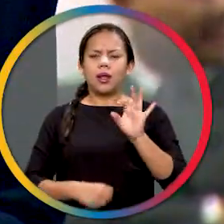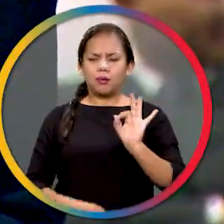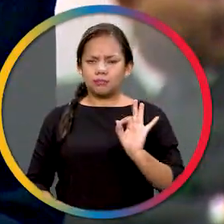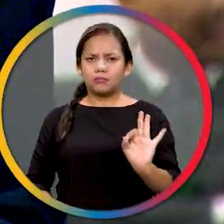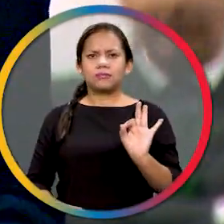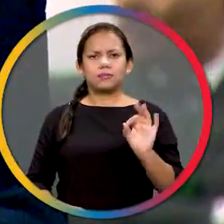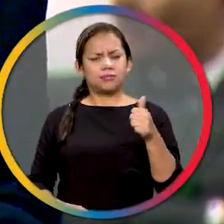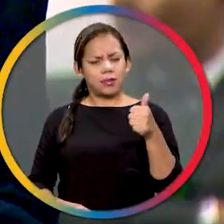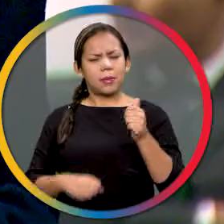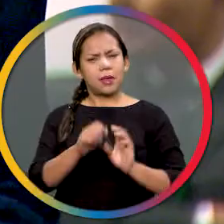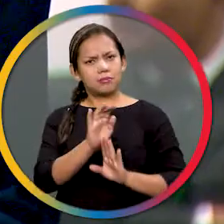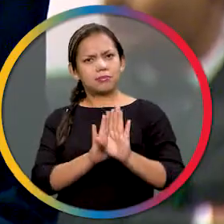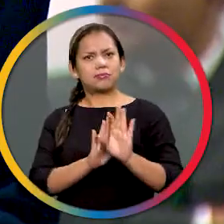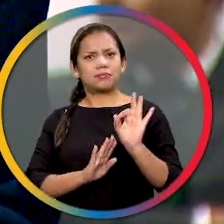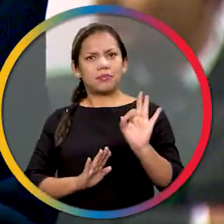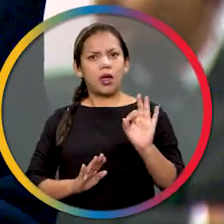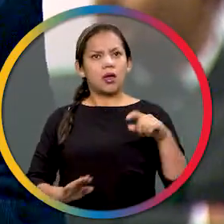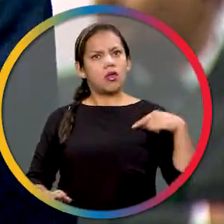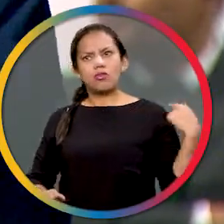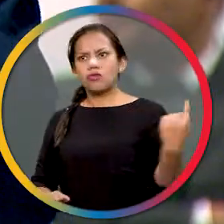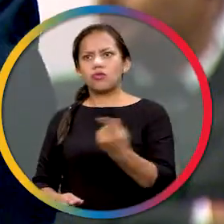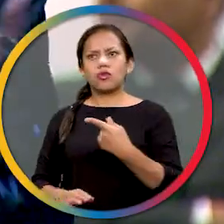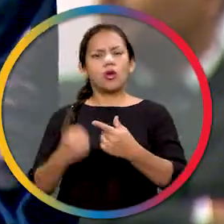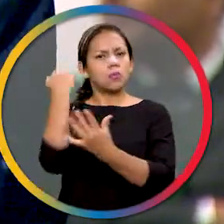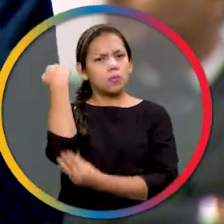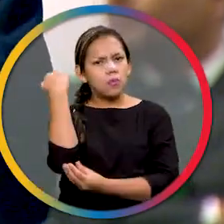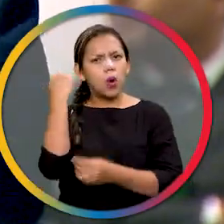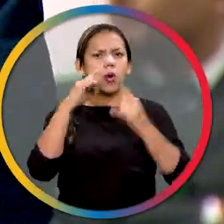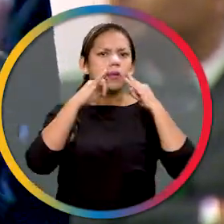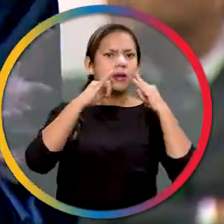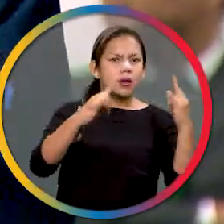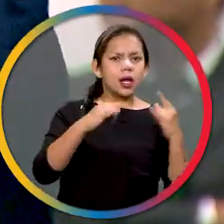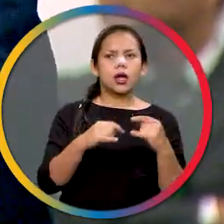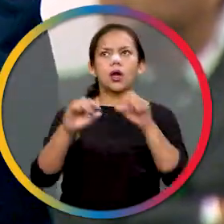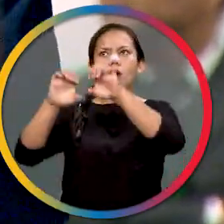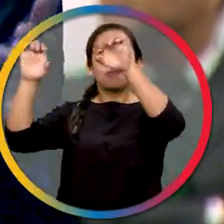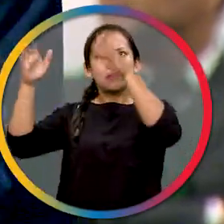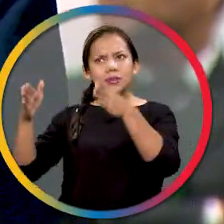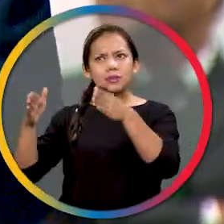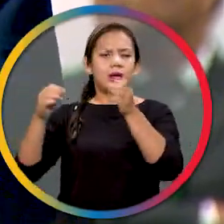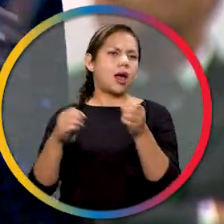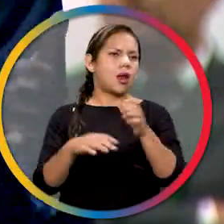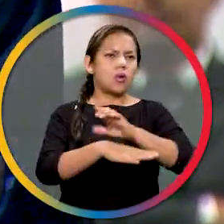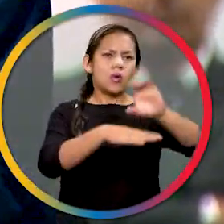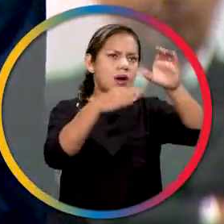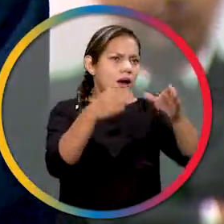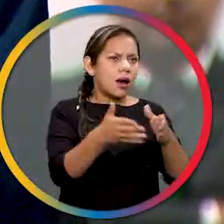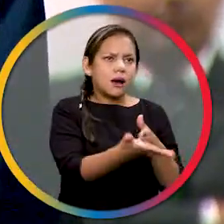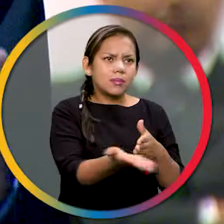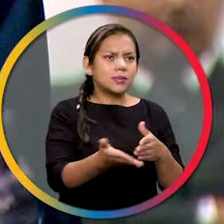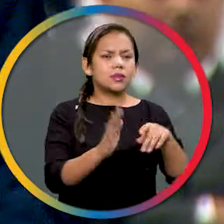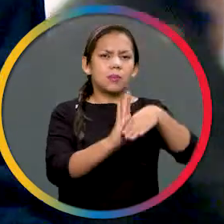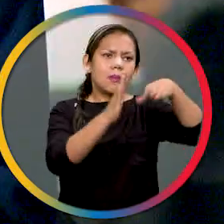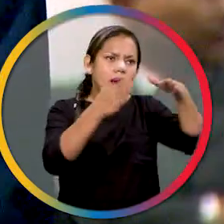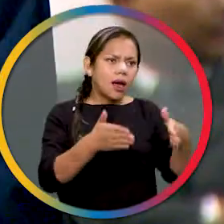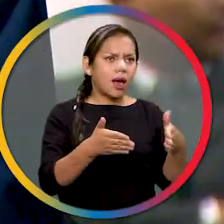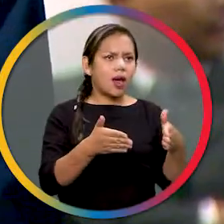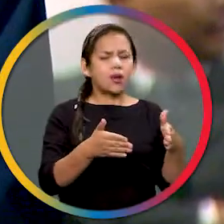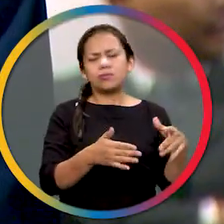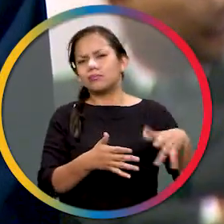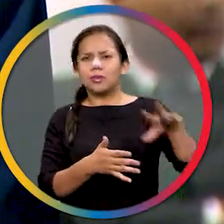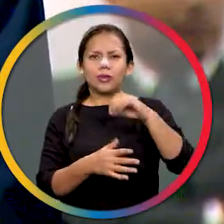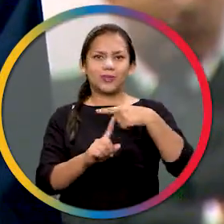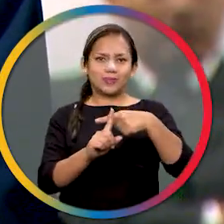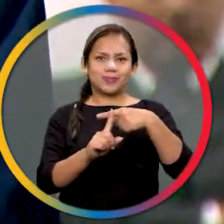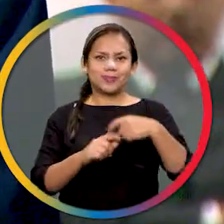y la justicia social. Es bueno, es sano. Es bueno para nosotros, para los pobres, para los ricos, para el empresario, para el campesino, para